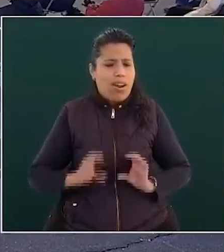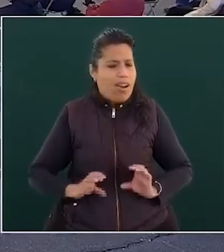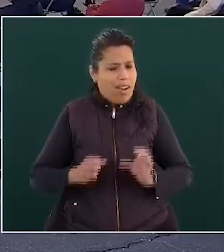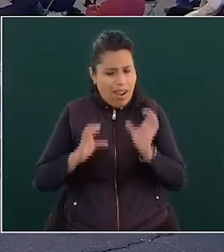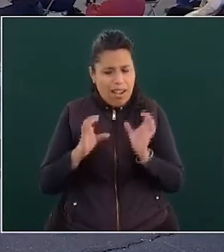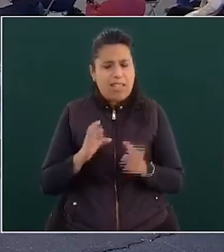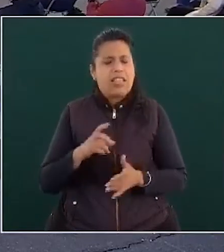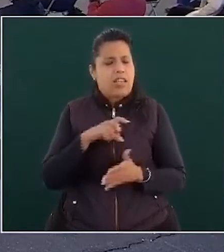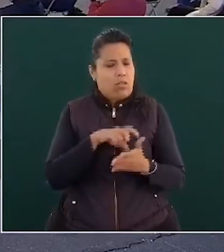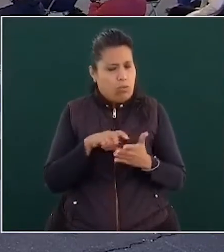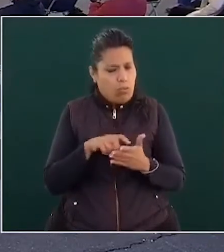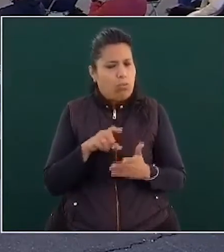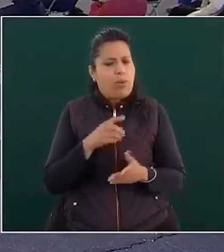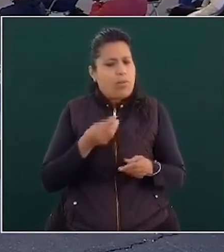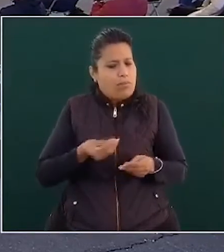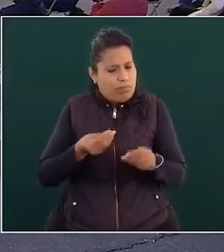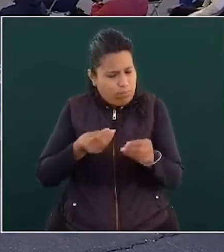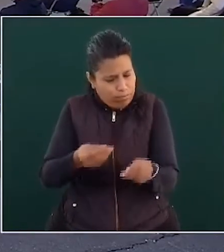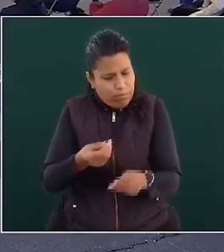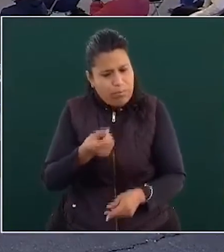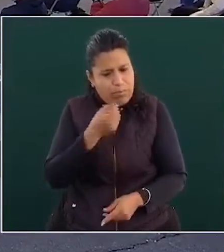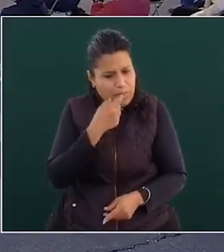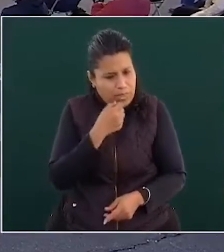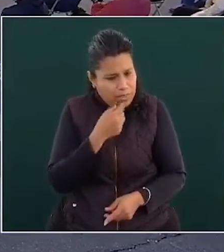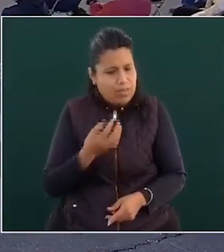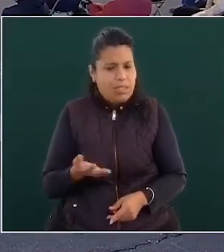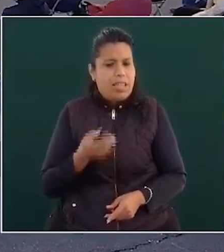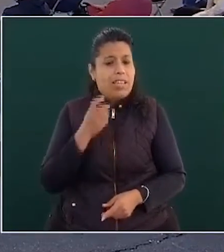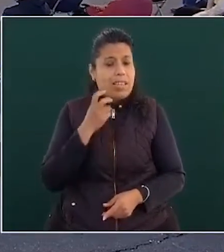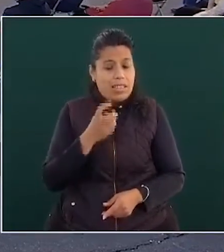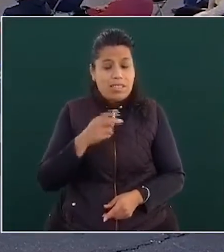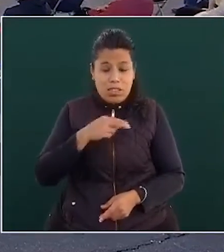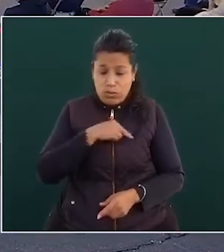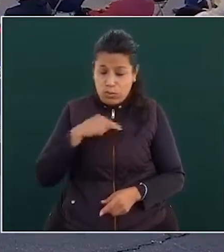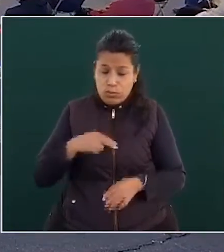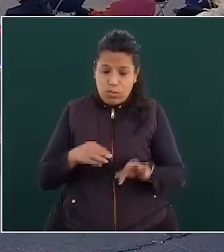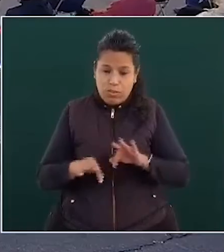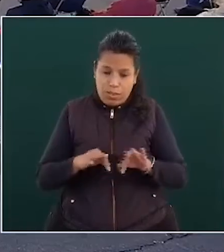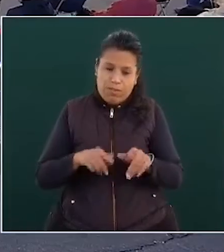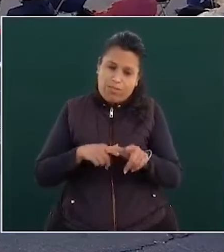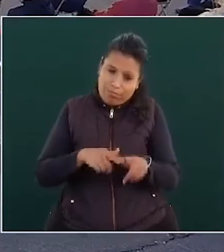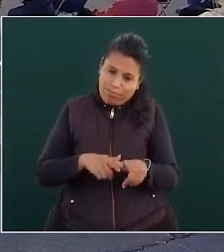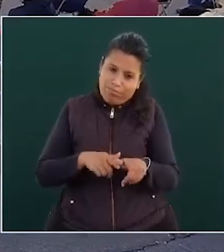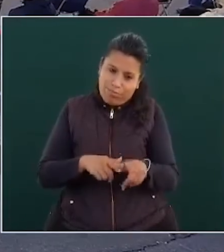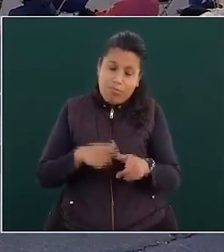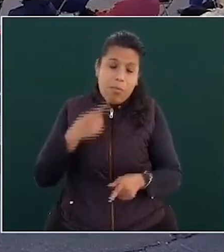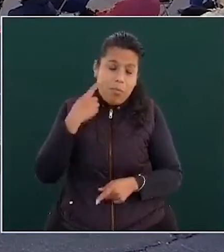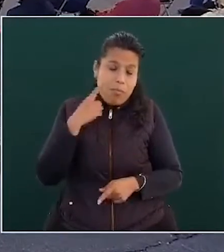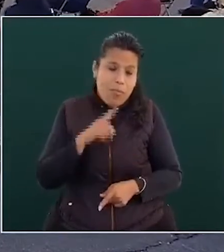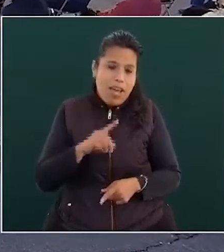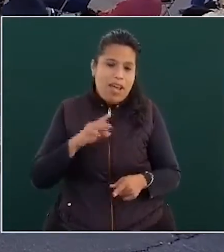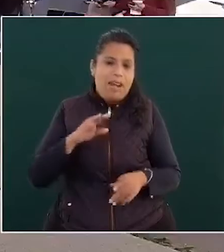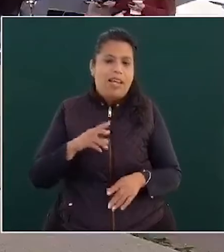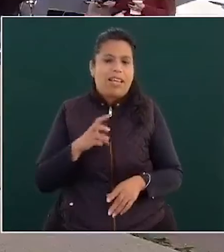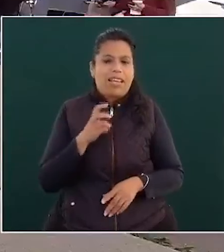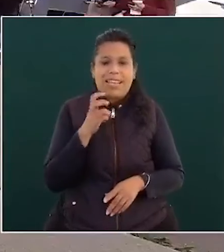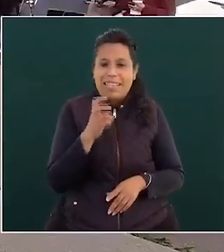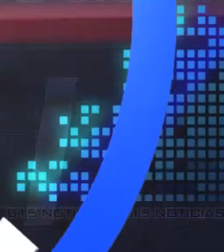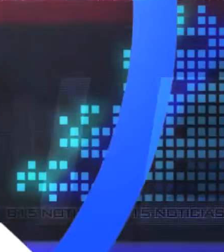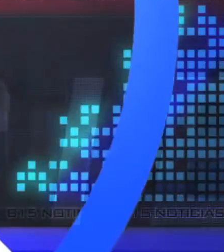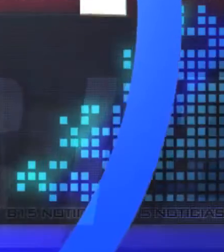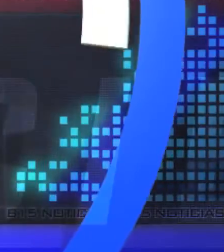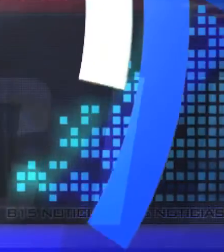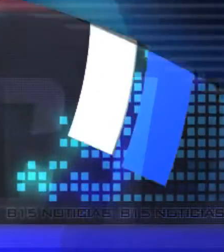trabajando en ese propósito. Con imágenes de Marco Méndez para B15 Zacatecas, Alejandra